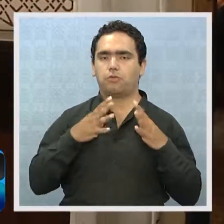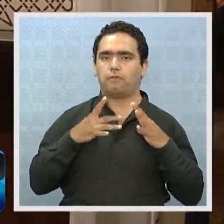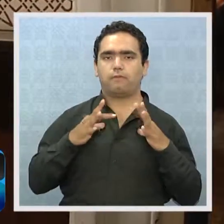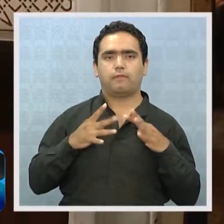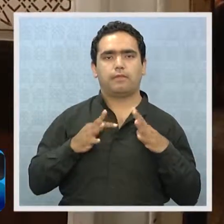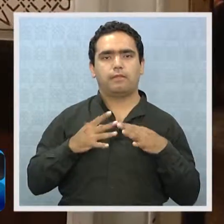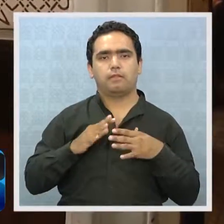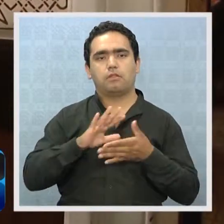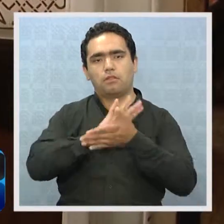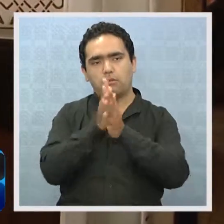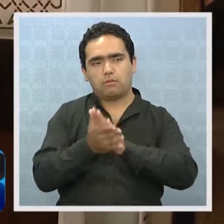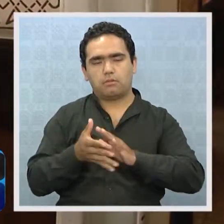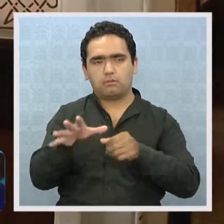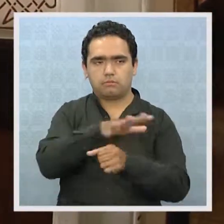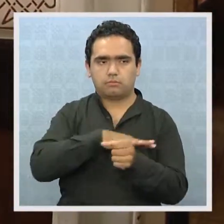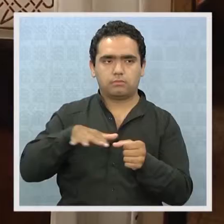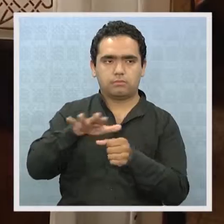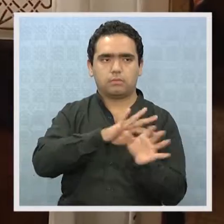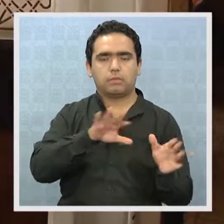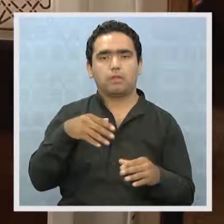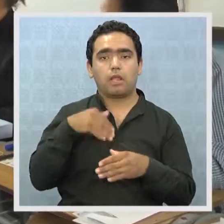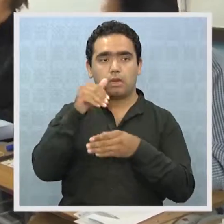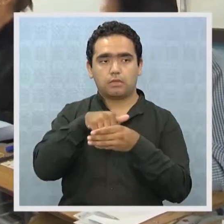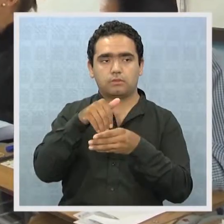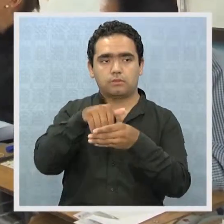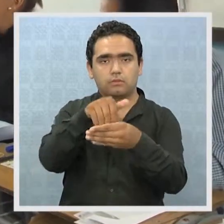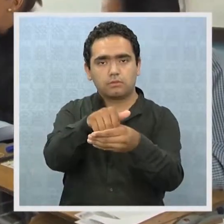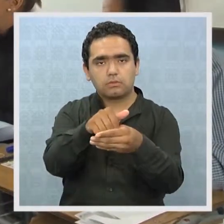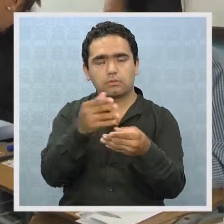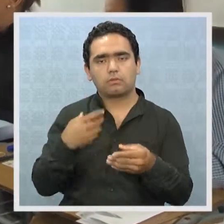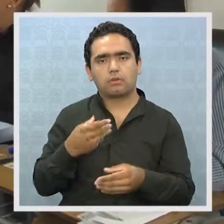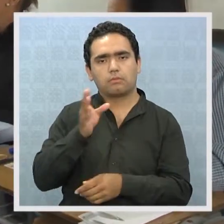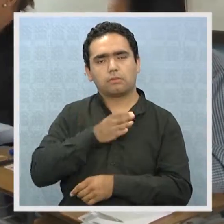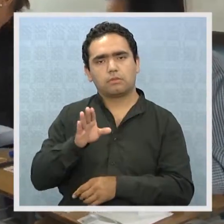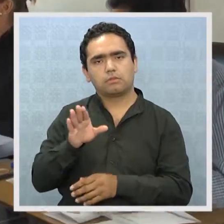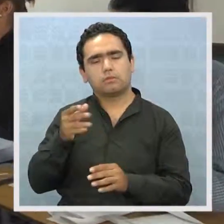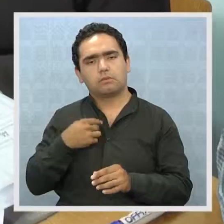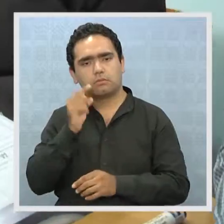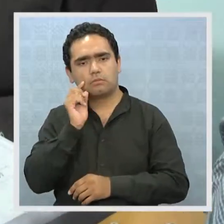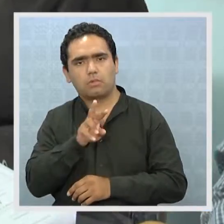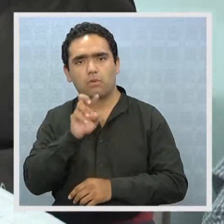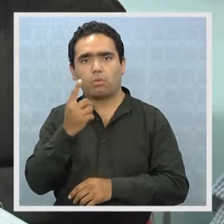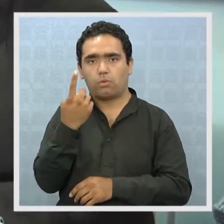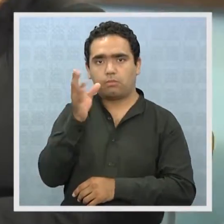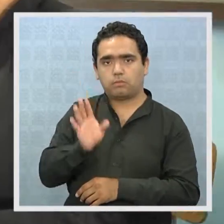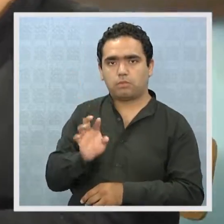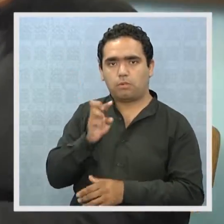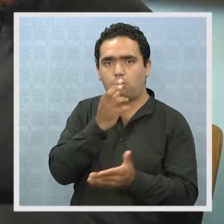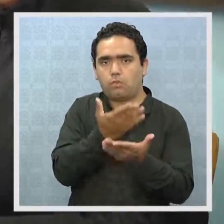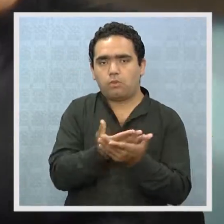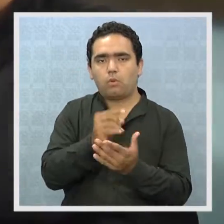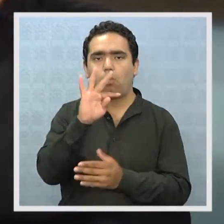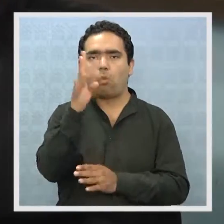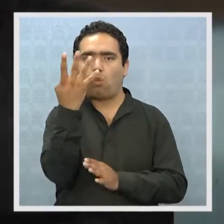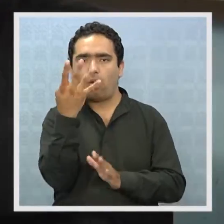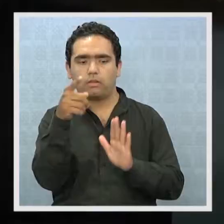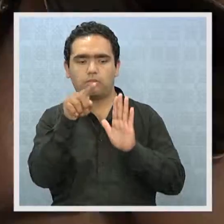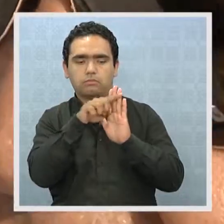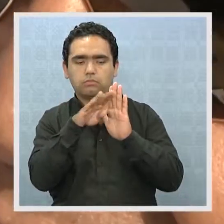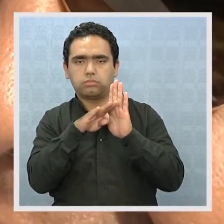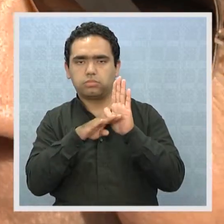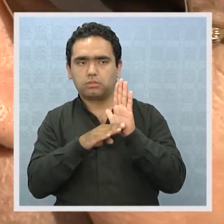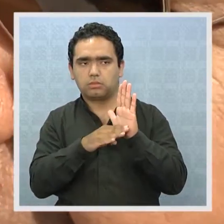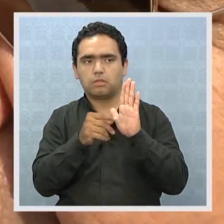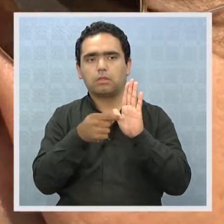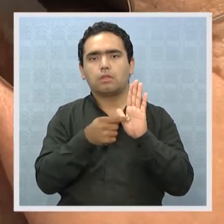están todos invitados, así que estoy muy contenta y feliz de todo lo que está pasando. Los resultados causaron una airada reacción de uno de los postulantes, que